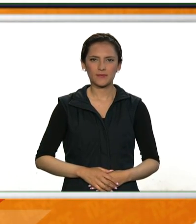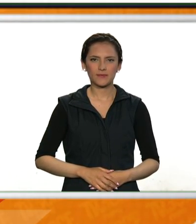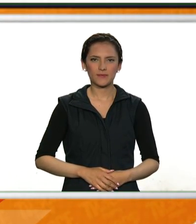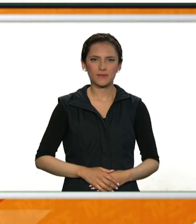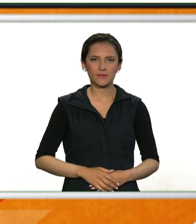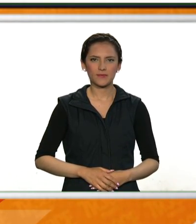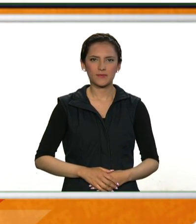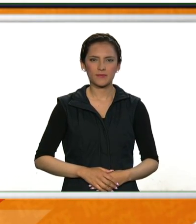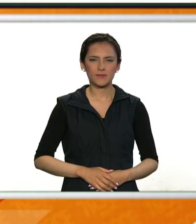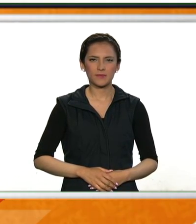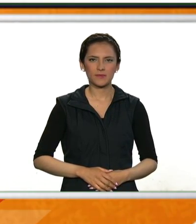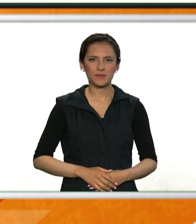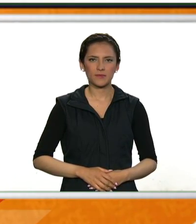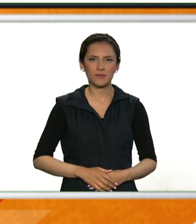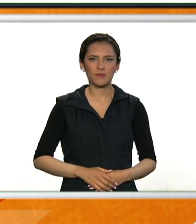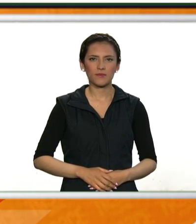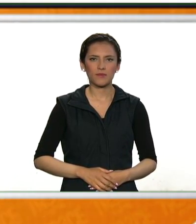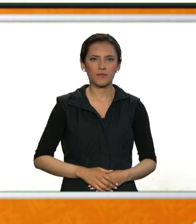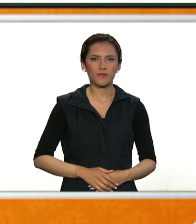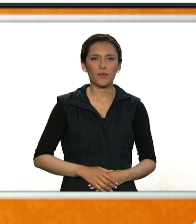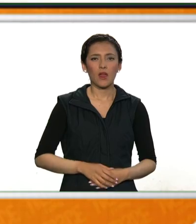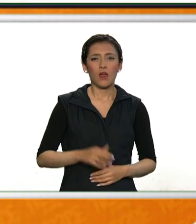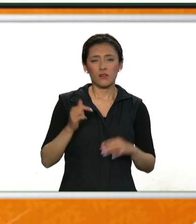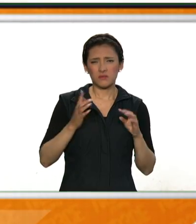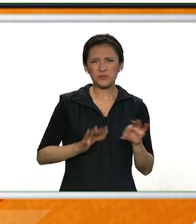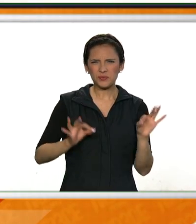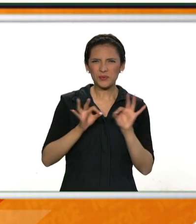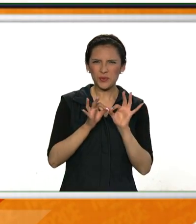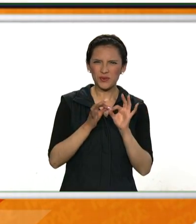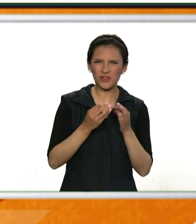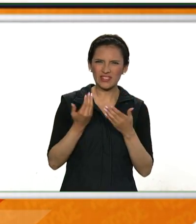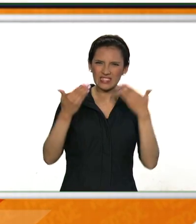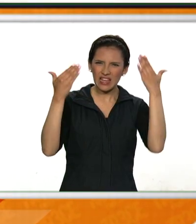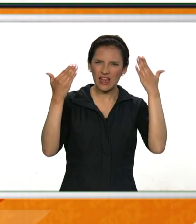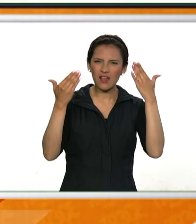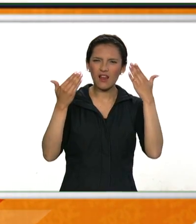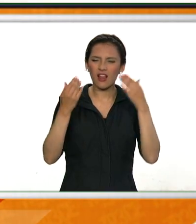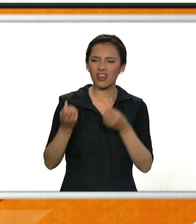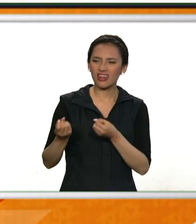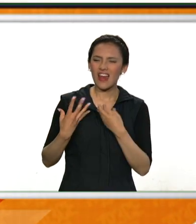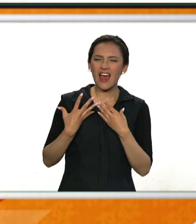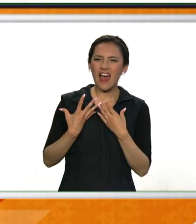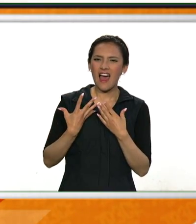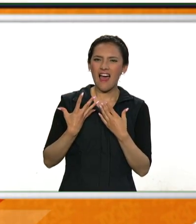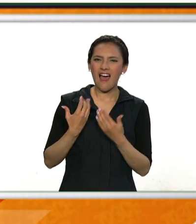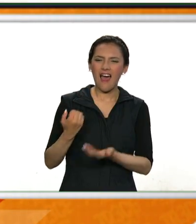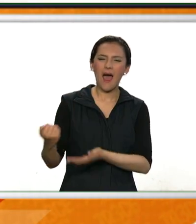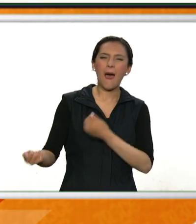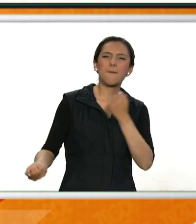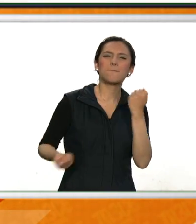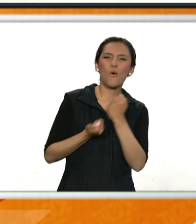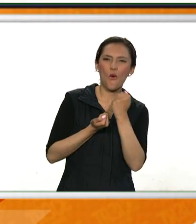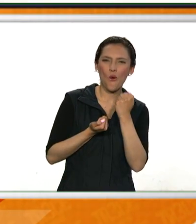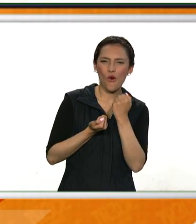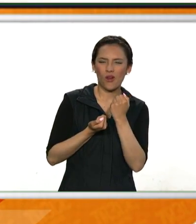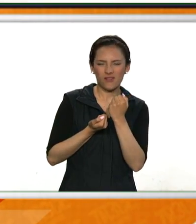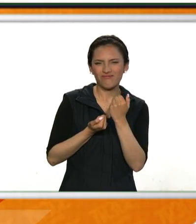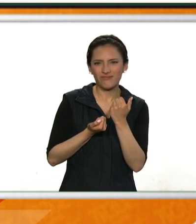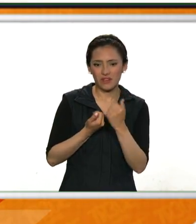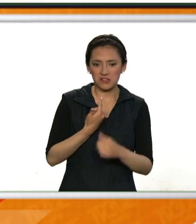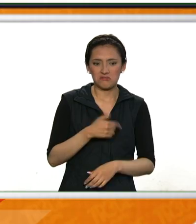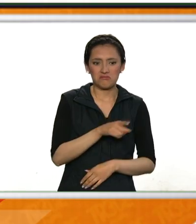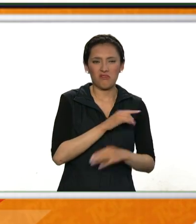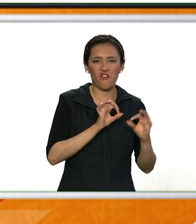La Fundación hoy en día para mí es fundamental porque me ayudó en un proceso en el que mi familia,